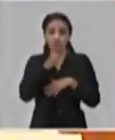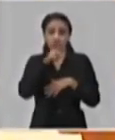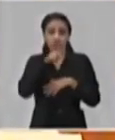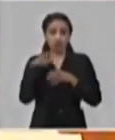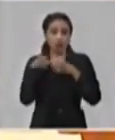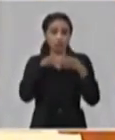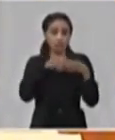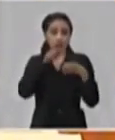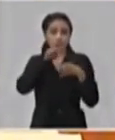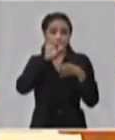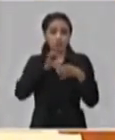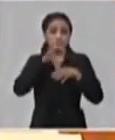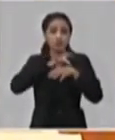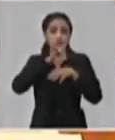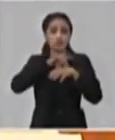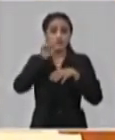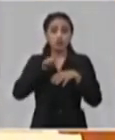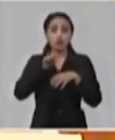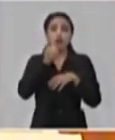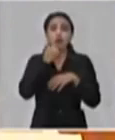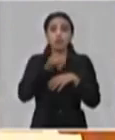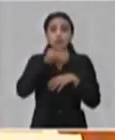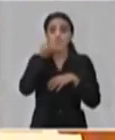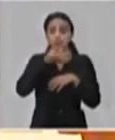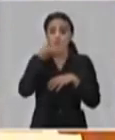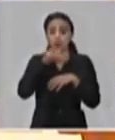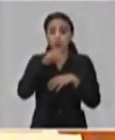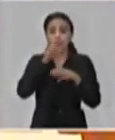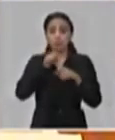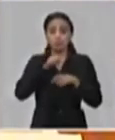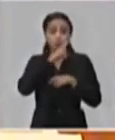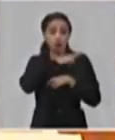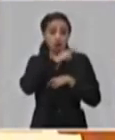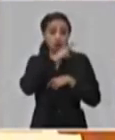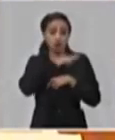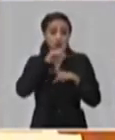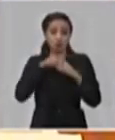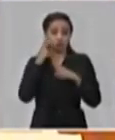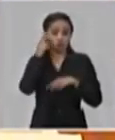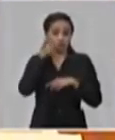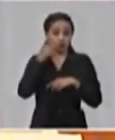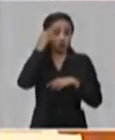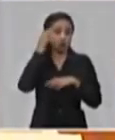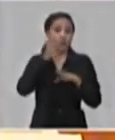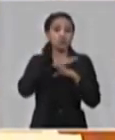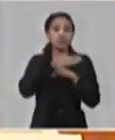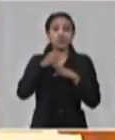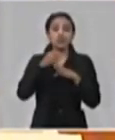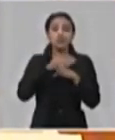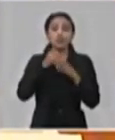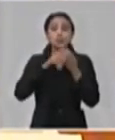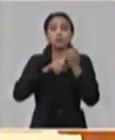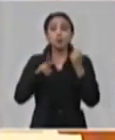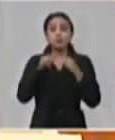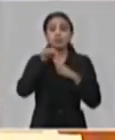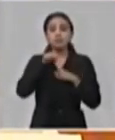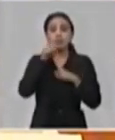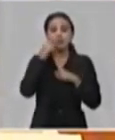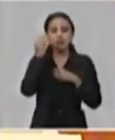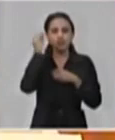También se habló de que las autoridades, por indicación del gobierno, en cada territorio, ya están